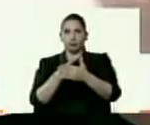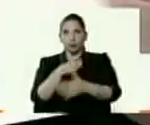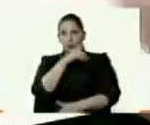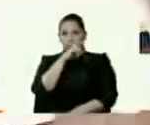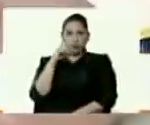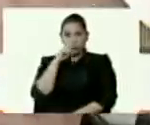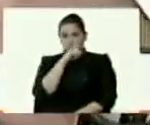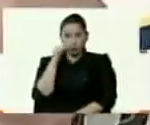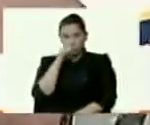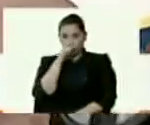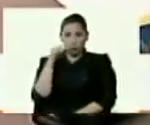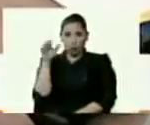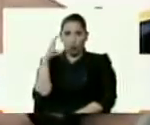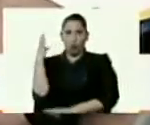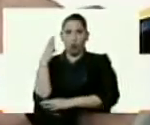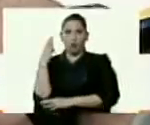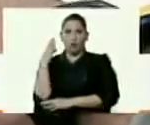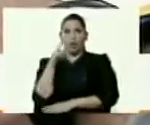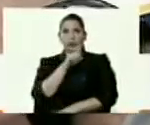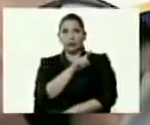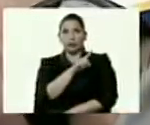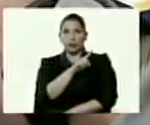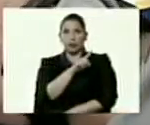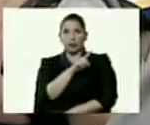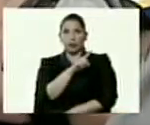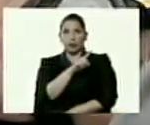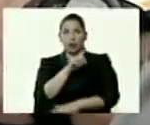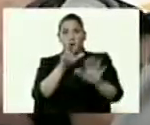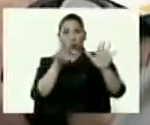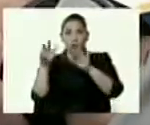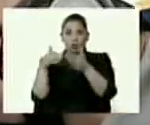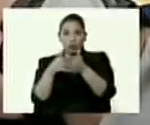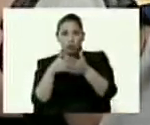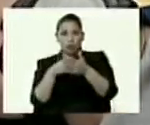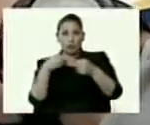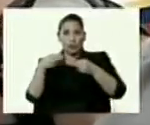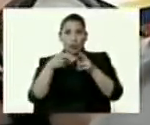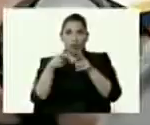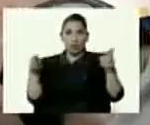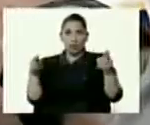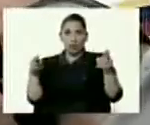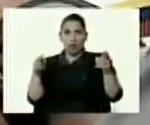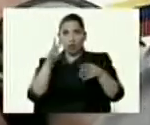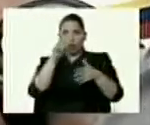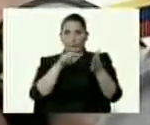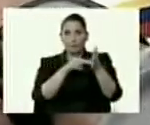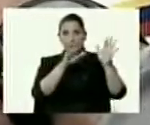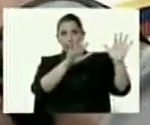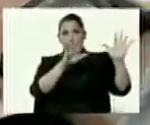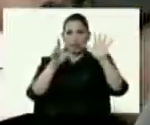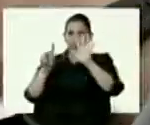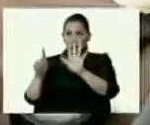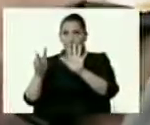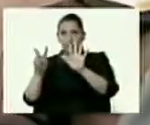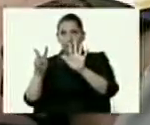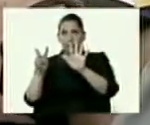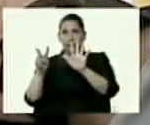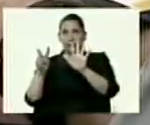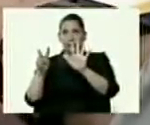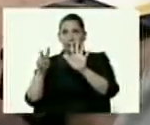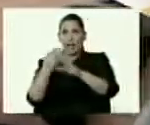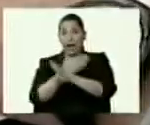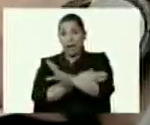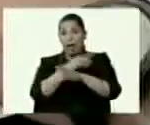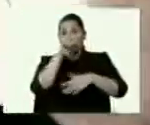en Colombia. De 188 mil hectáreas en el 2017, pasaron, perdón, antes del